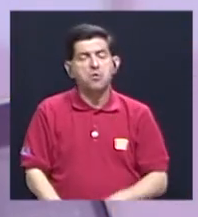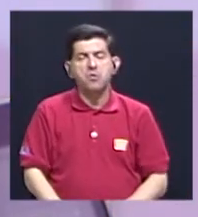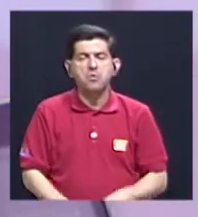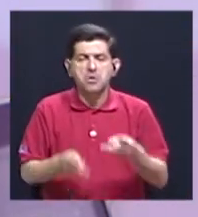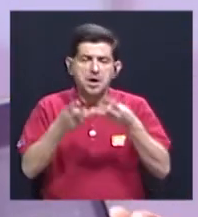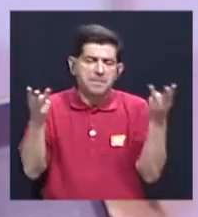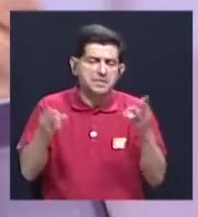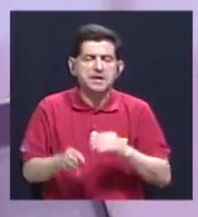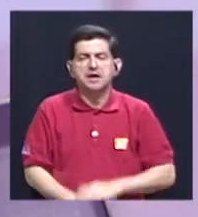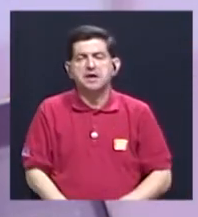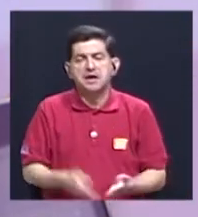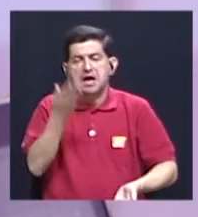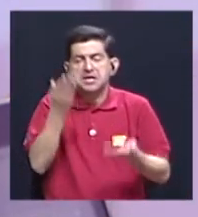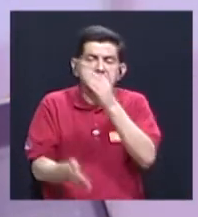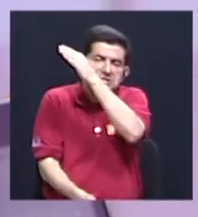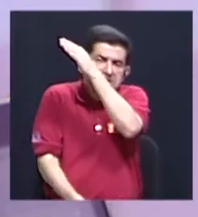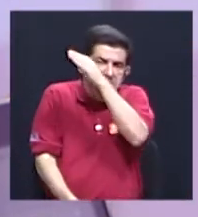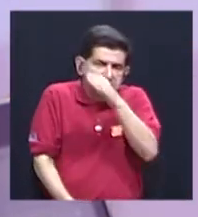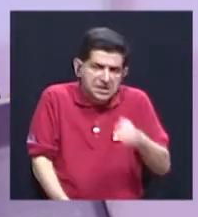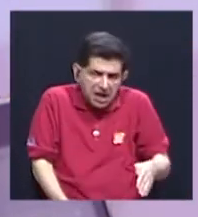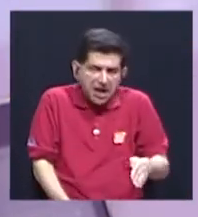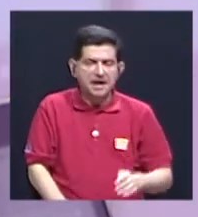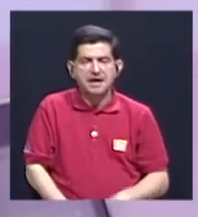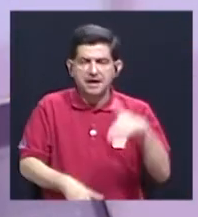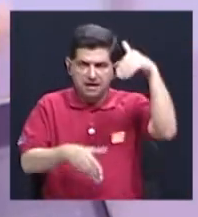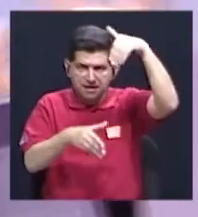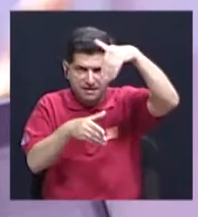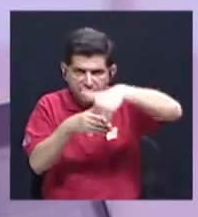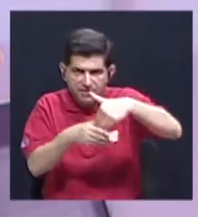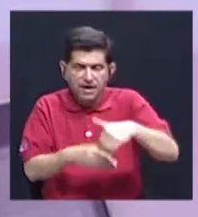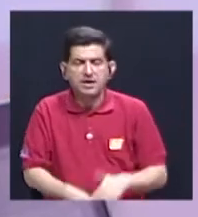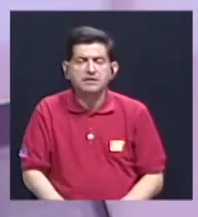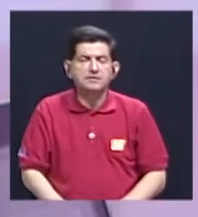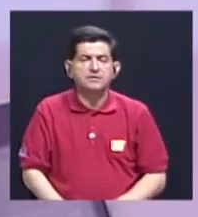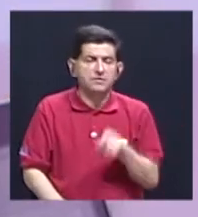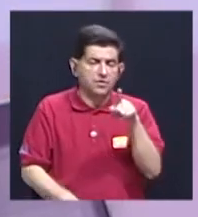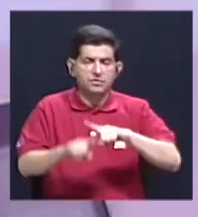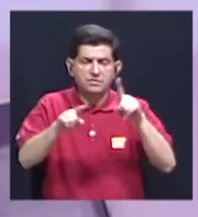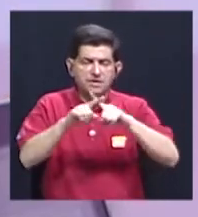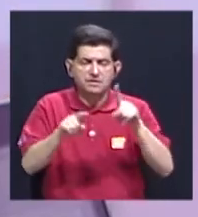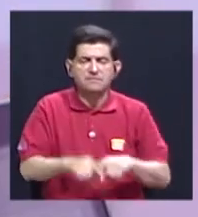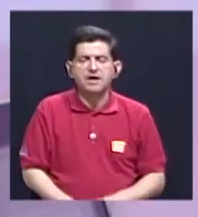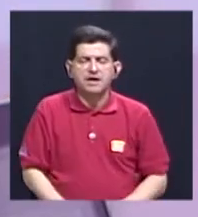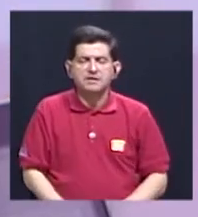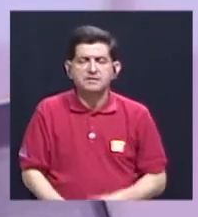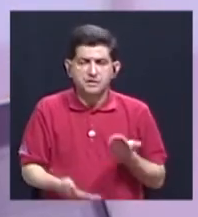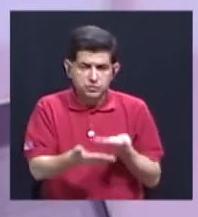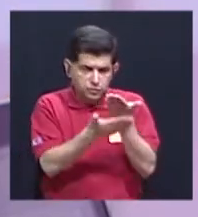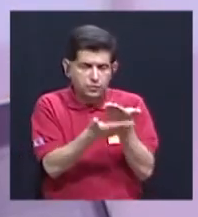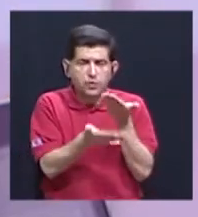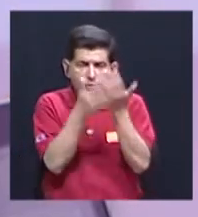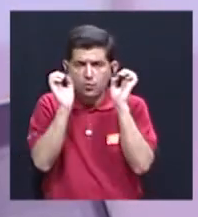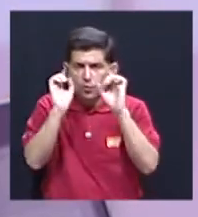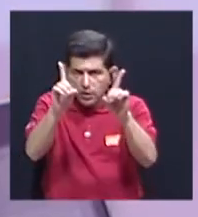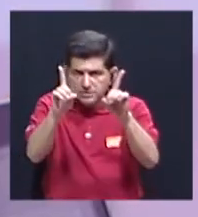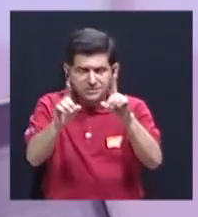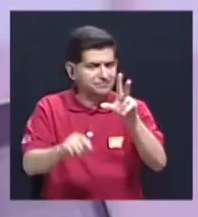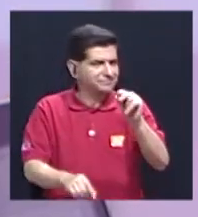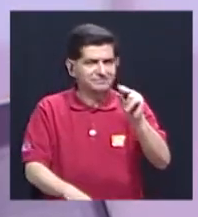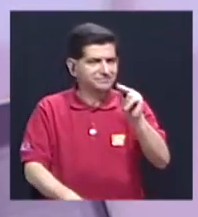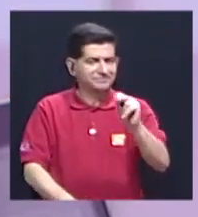un eje propiamente, digamos, dentro de la oferta educativa, sino que es realmente